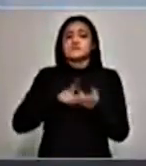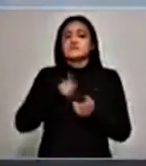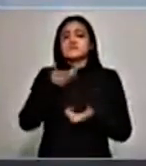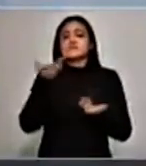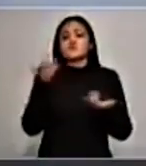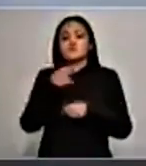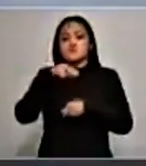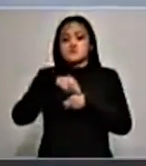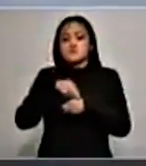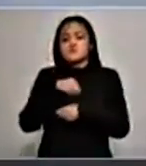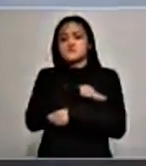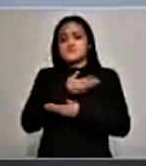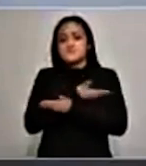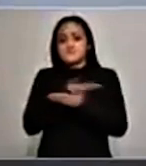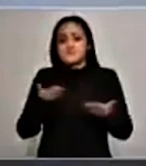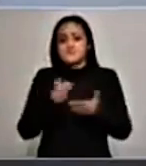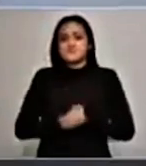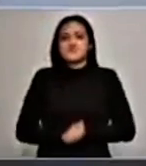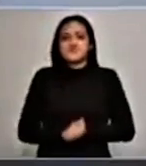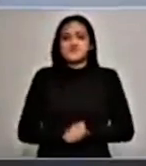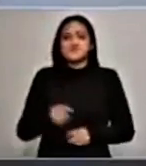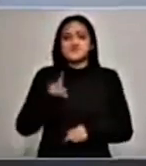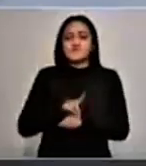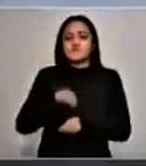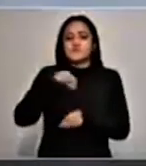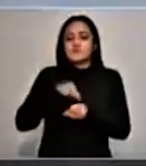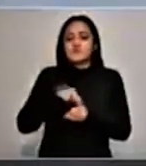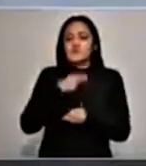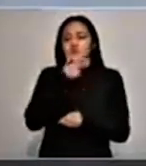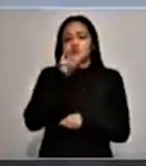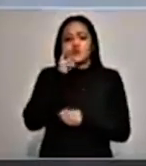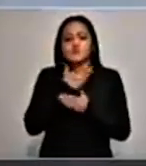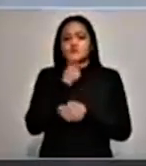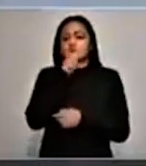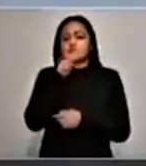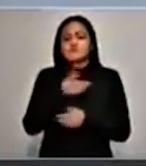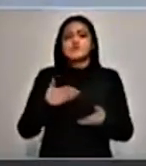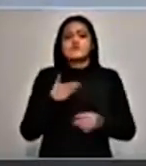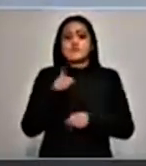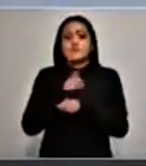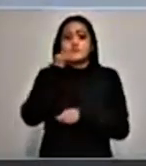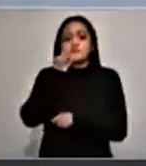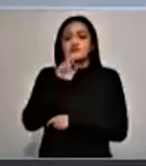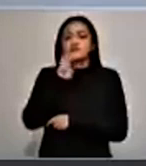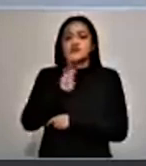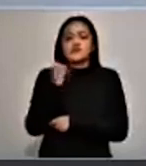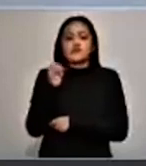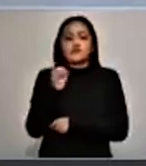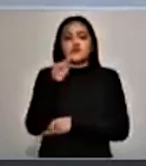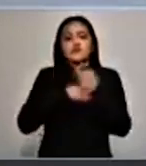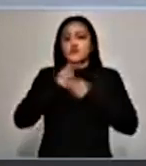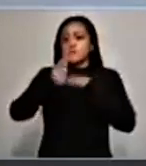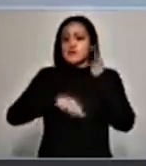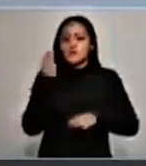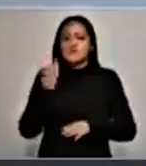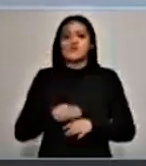la medicina. Una felicitación anticipada por el Día del Médico y de la Médica, mismo que se celebra el día de mañana 23 de octubre a nivel